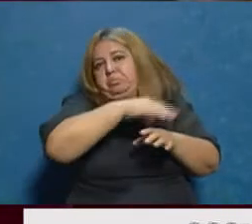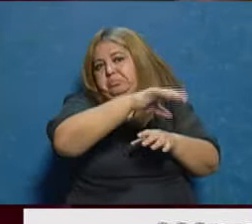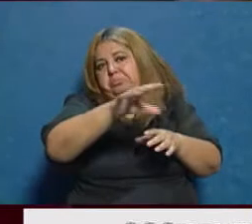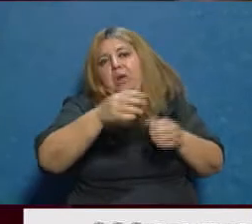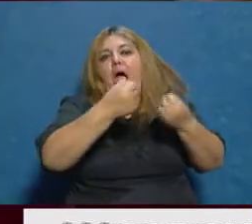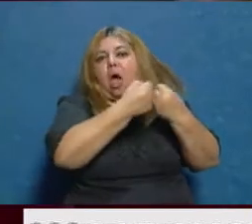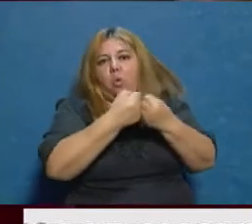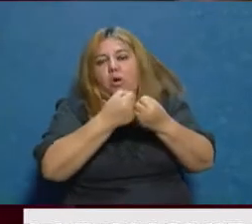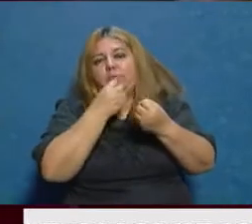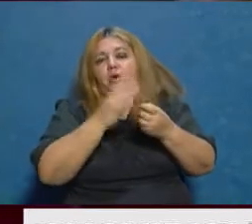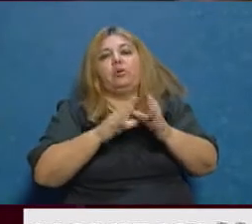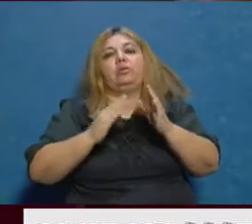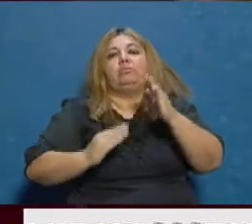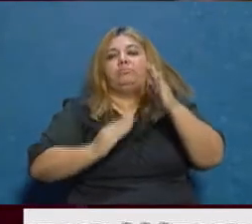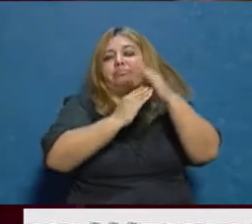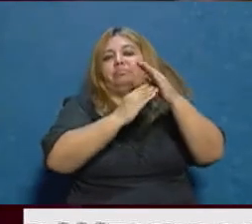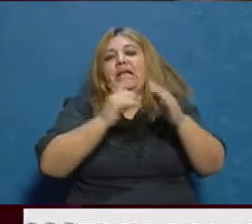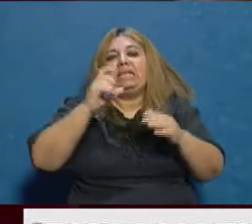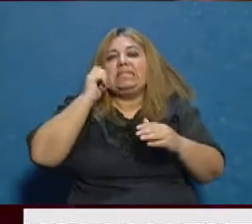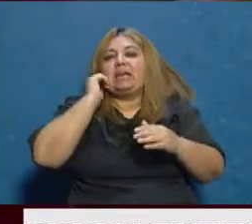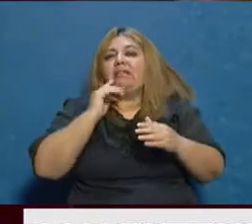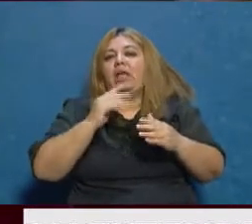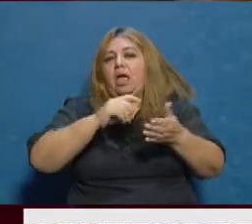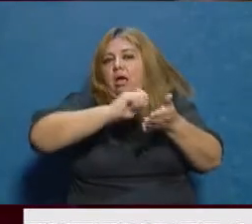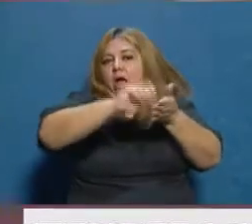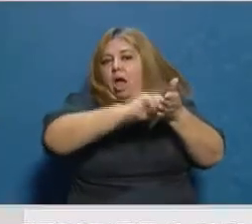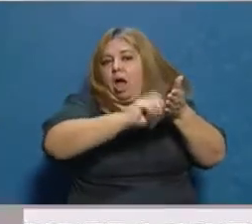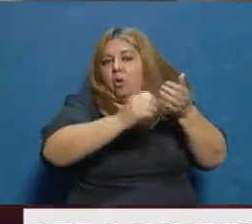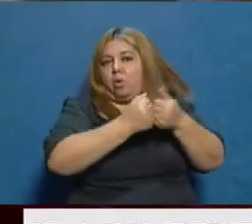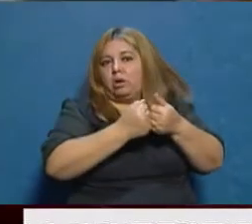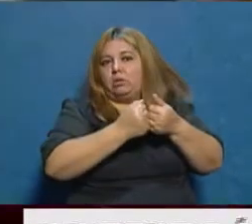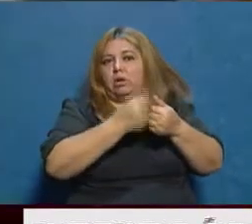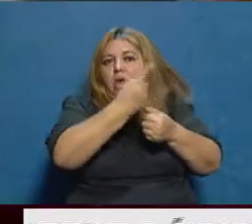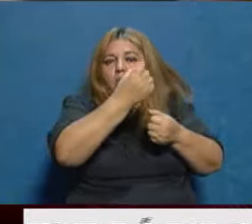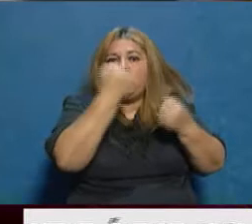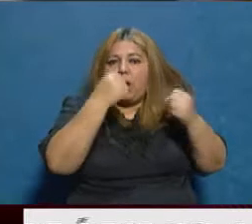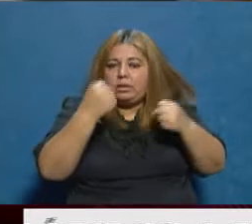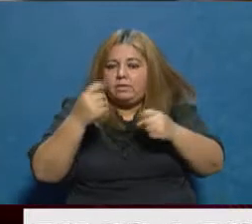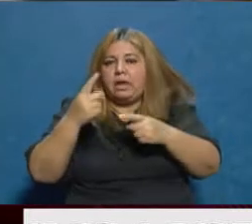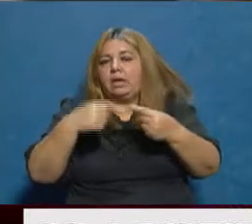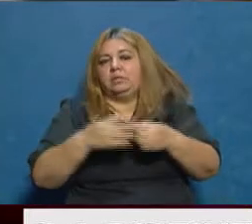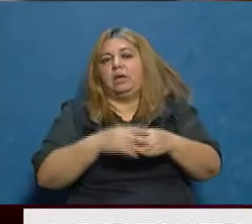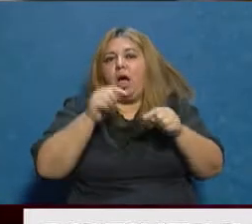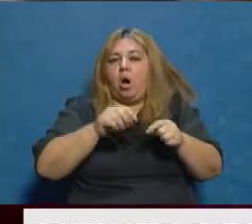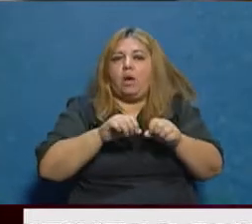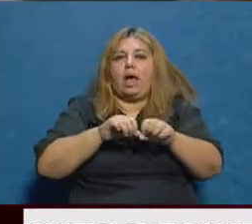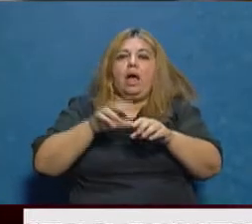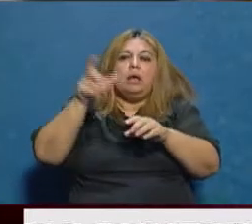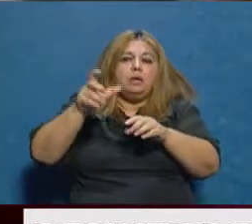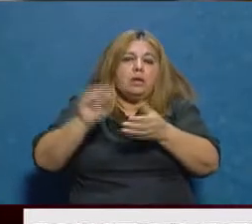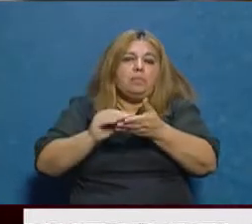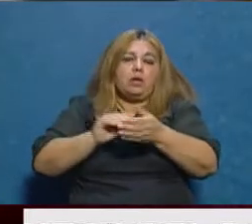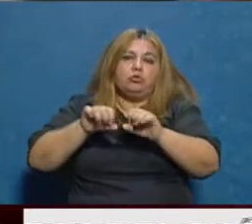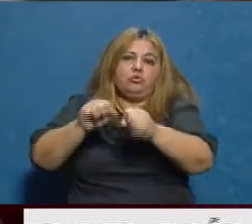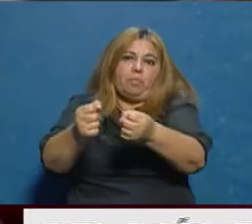pero este es el acuerdo marco que ha hecho la CGT, y después cada actividad mejora. Se ha llegado a este acuerdo de suspender. Los que están en